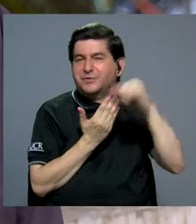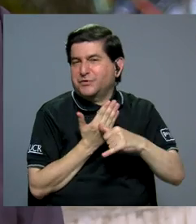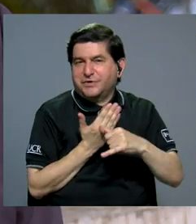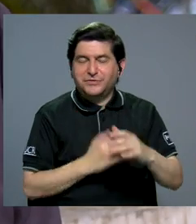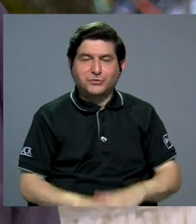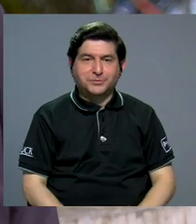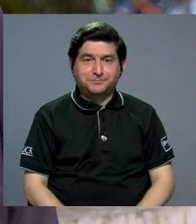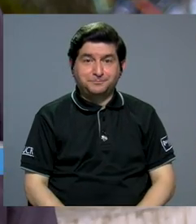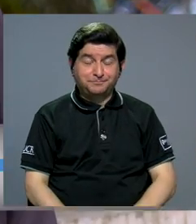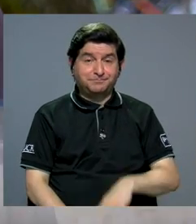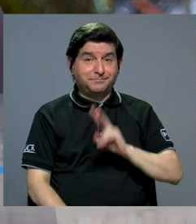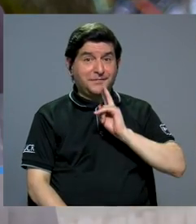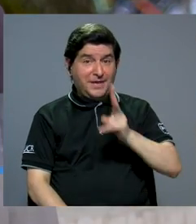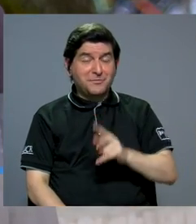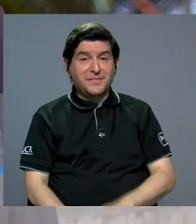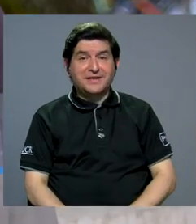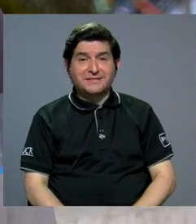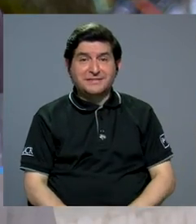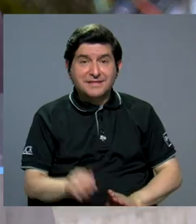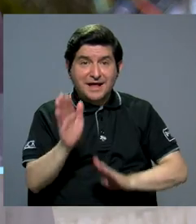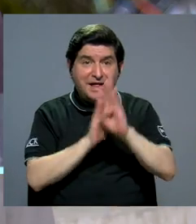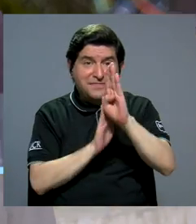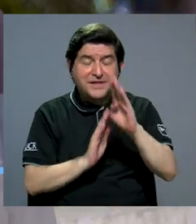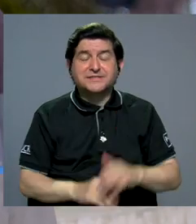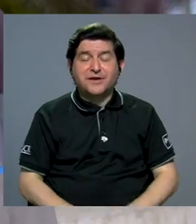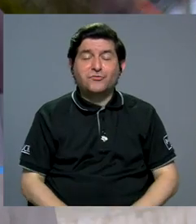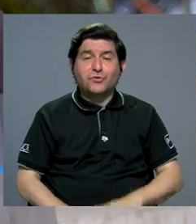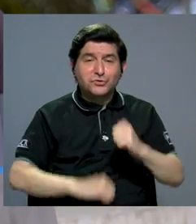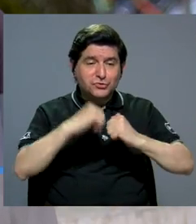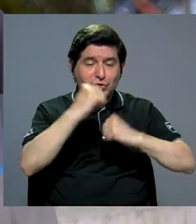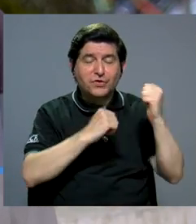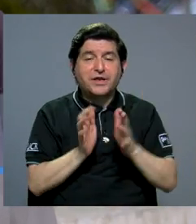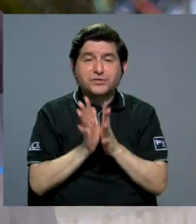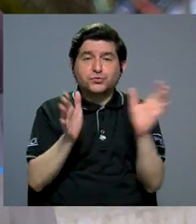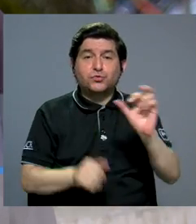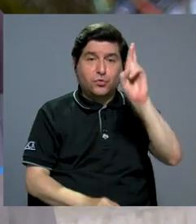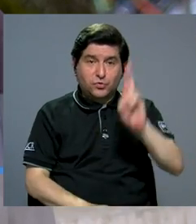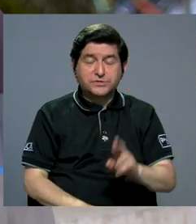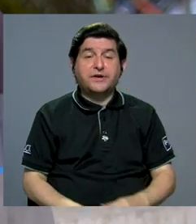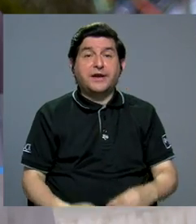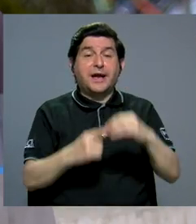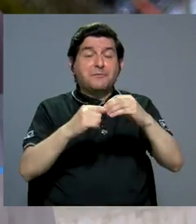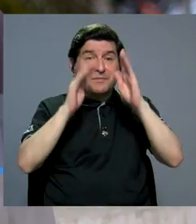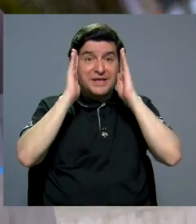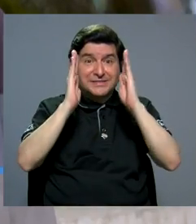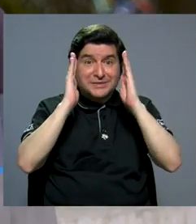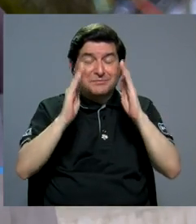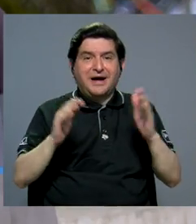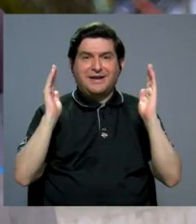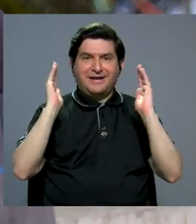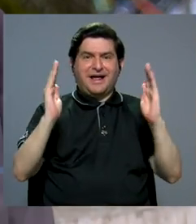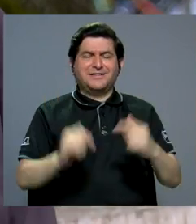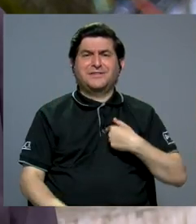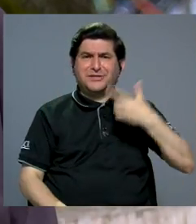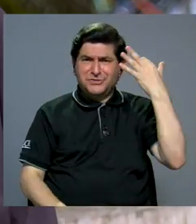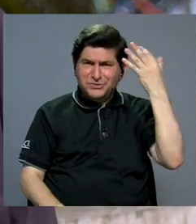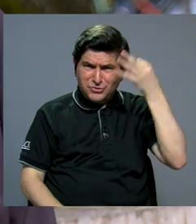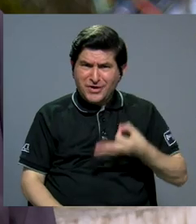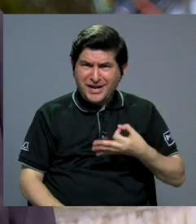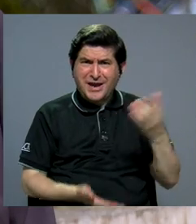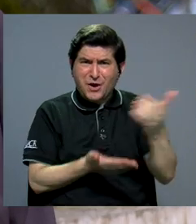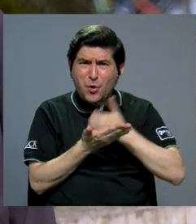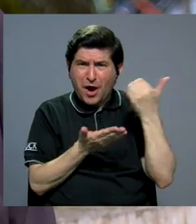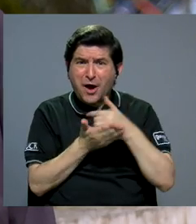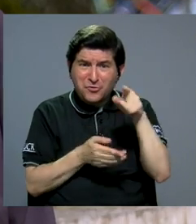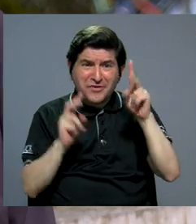Bueno, en realidad el desarrollo de la infraestructura pública en Costa Rica es una prioridad enorme. Yo creo que ahorrar en